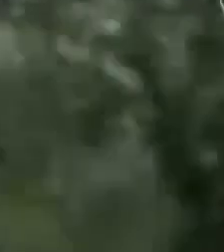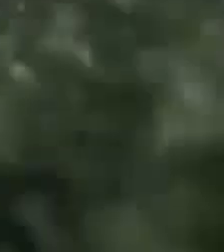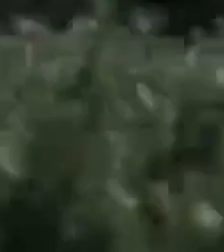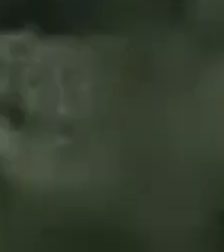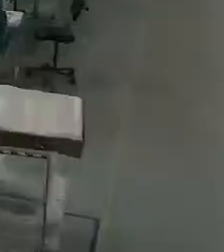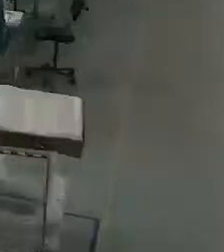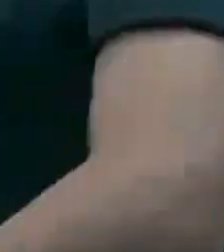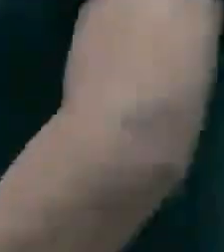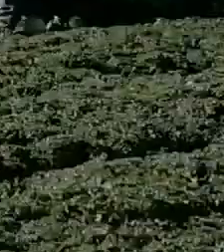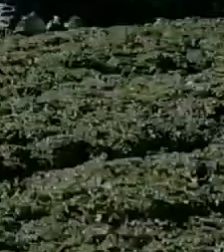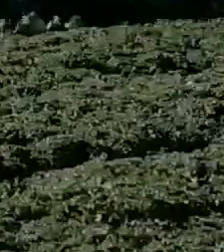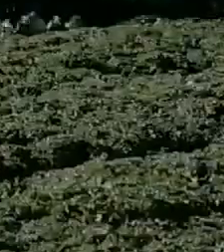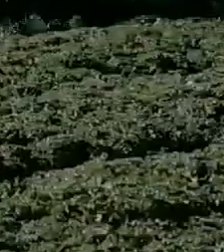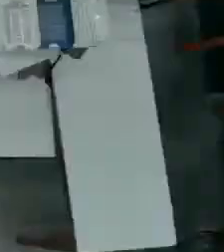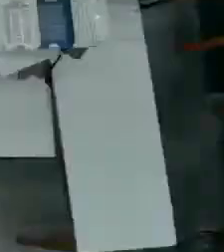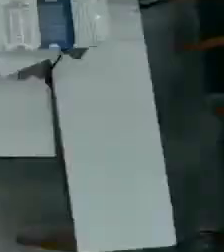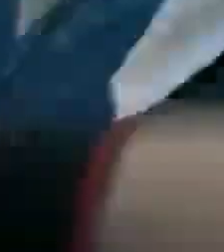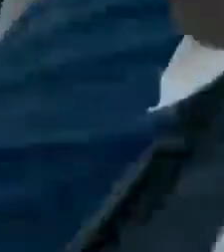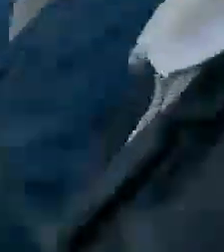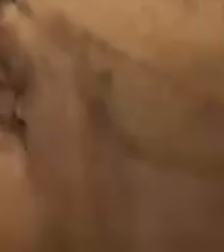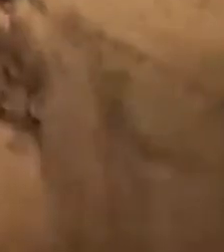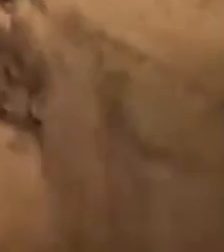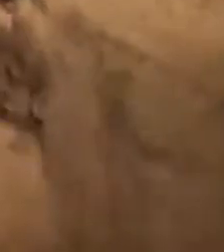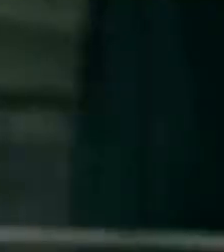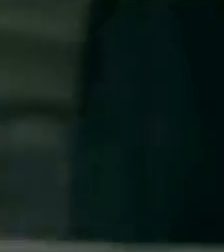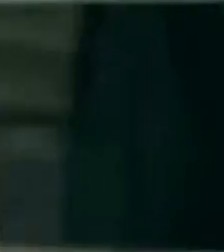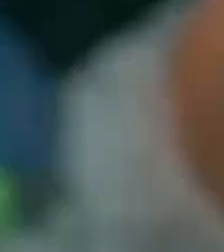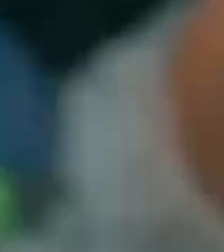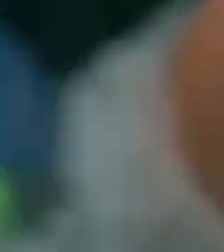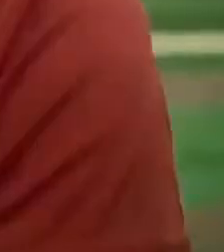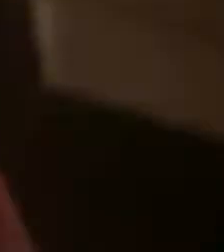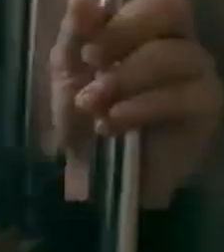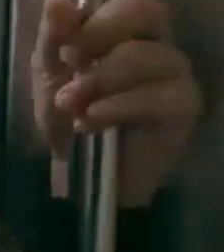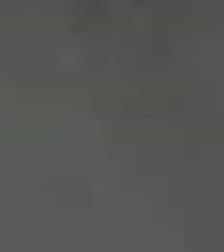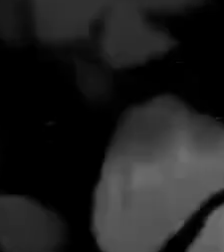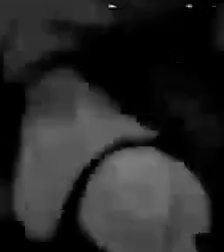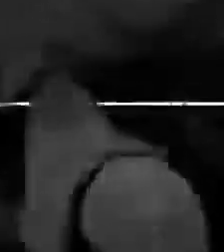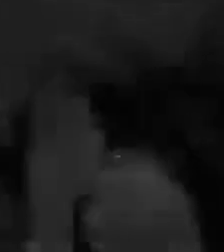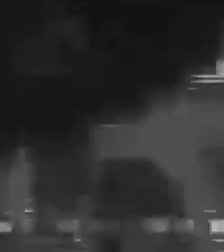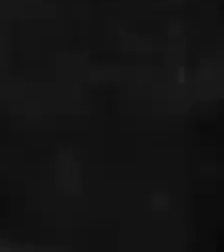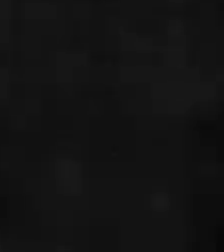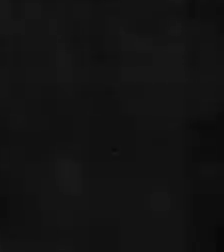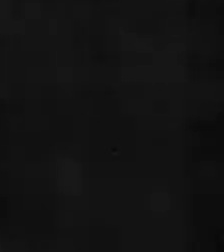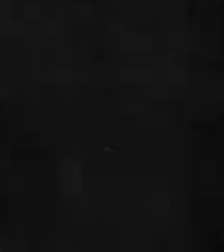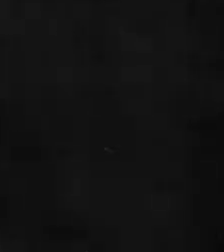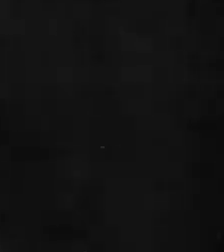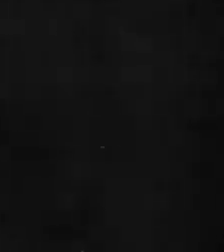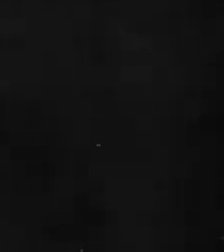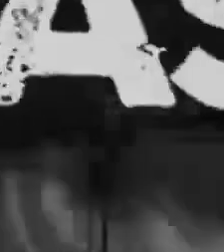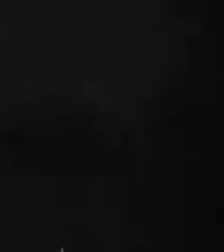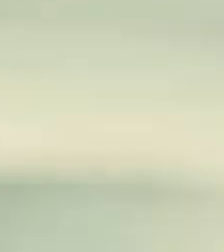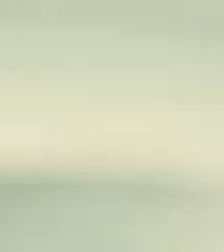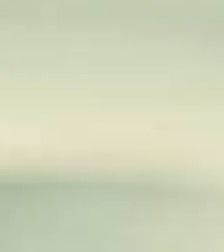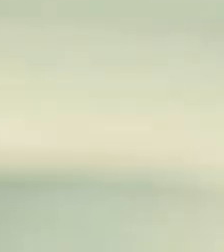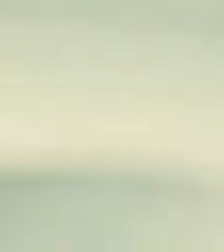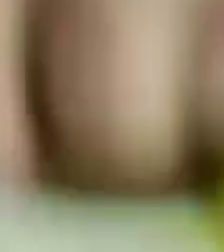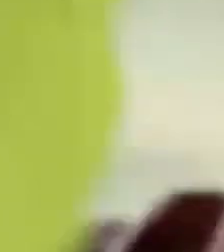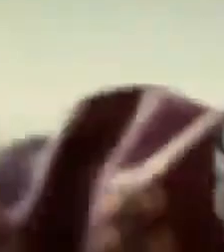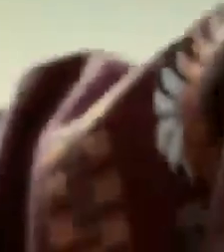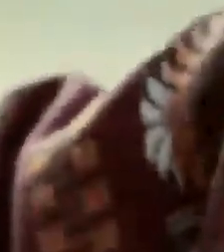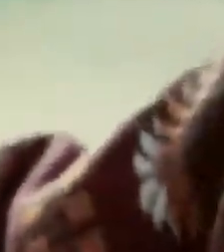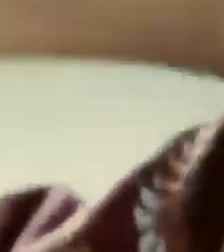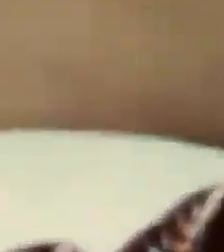y la de jornaleros y maquiladores que buscan energía para trabajar día y noche. Busca la línea de la vida. 800